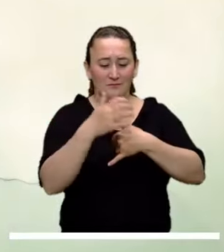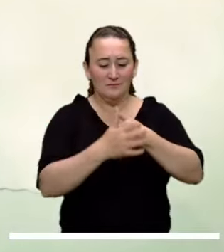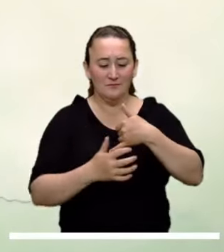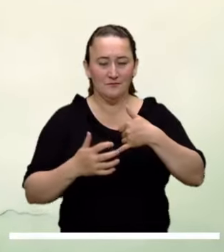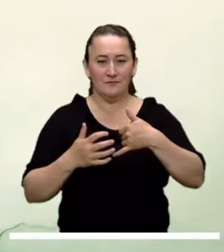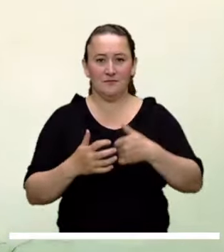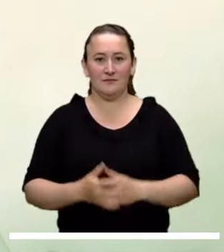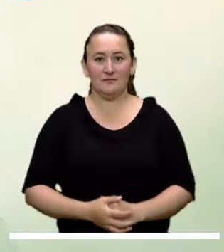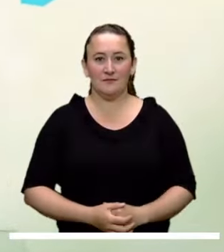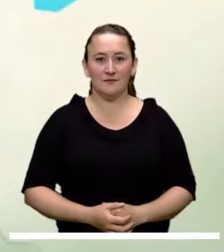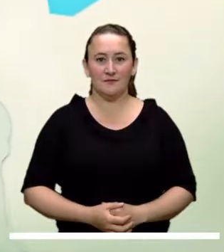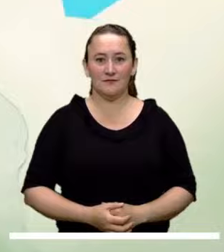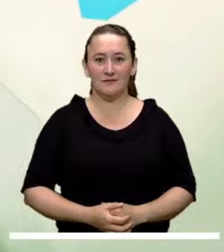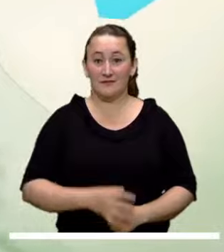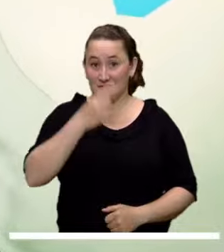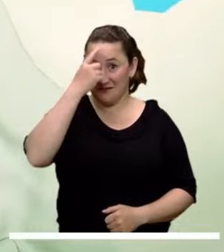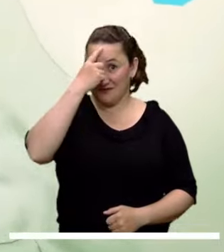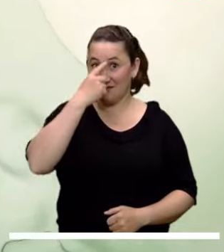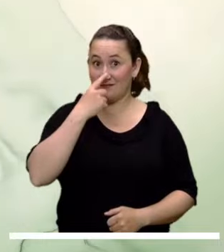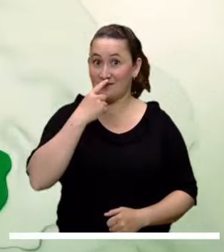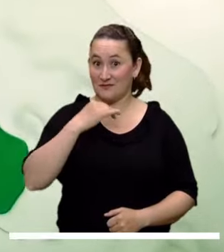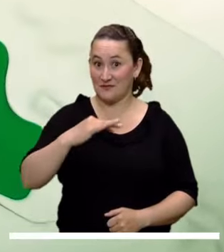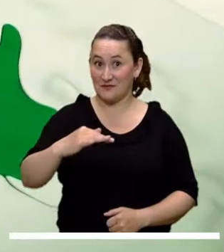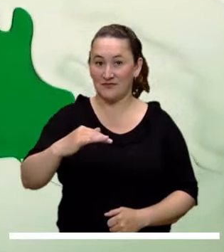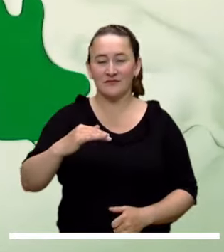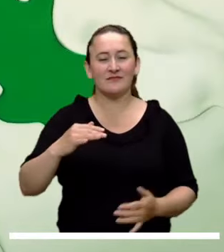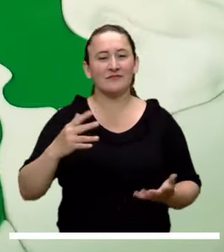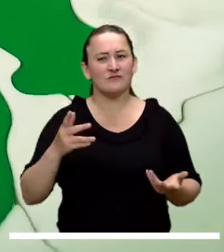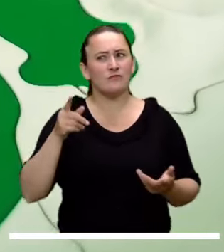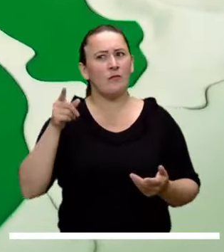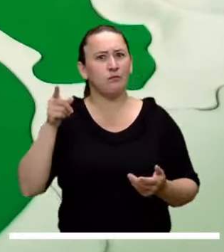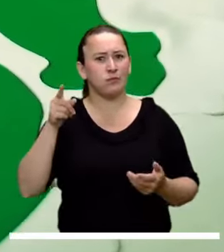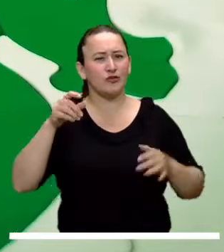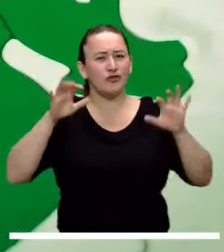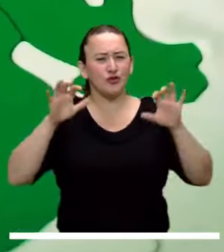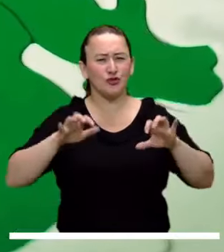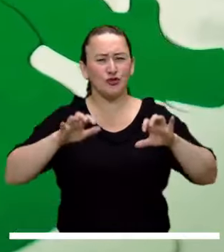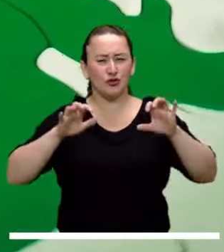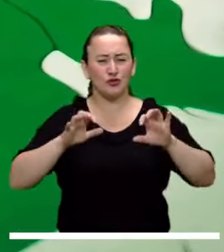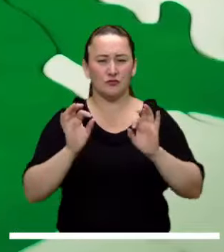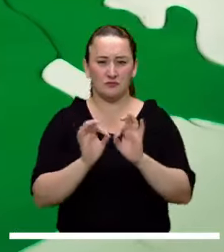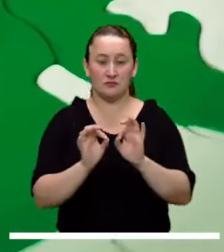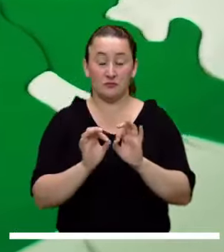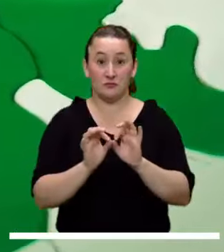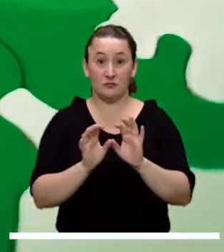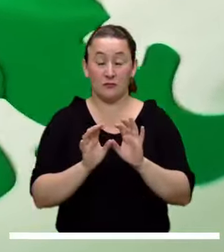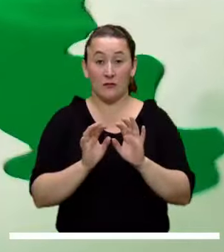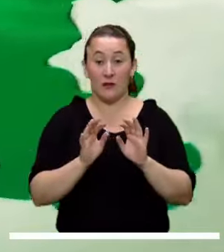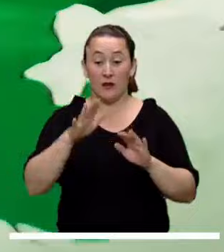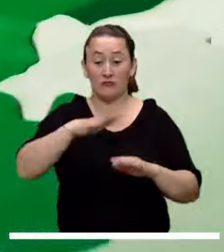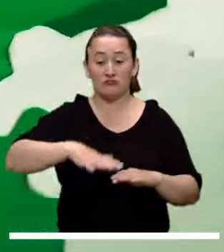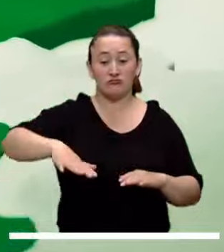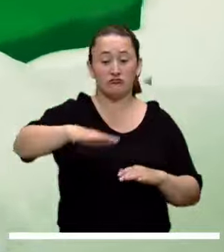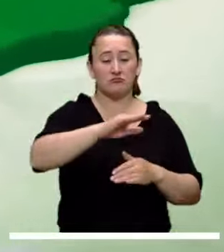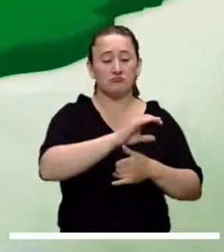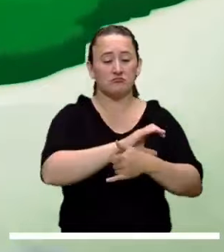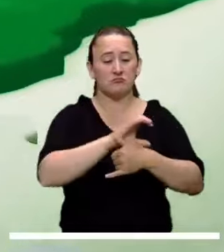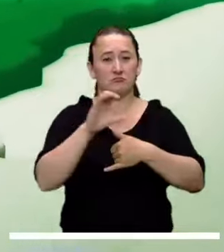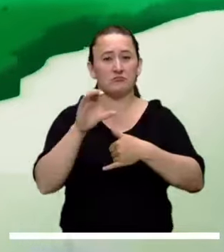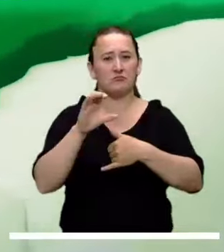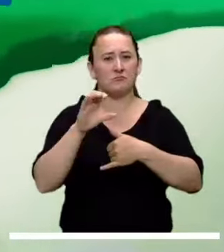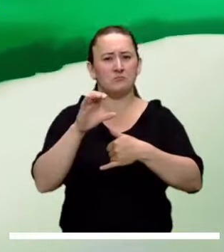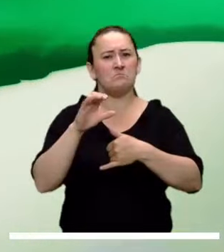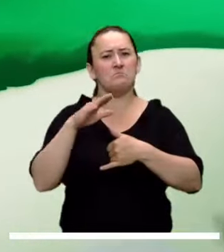Nevada de Santa Marta se podrán presentar lluvias ligeras, mientras que en el resto del Caribe seguiremos experimentando